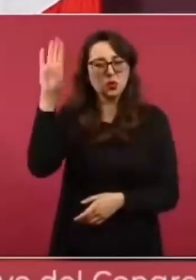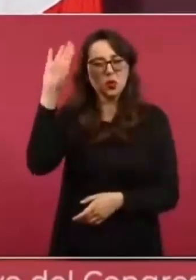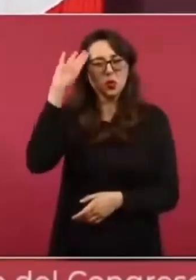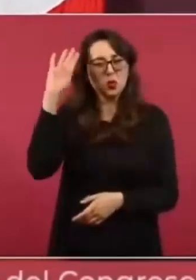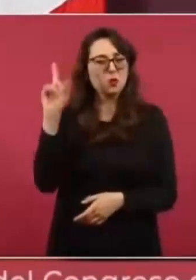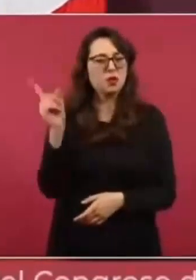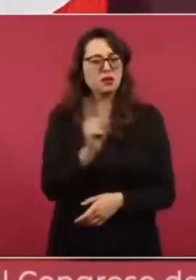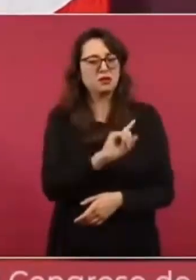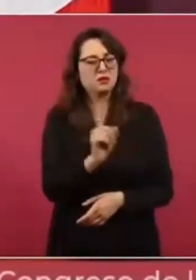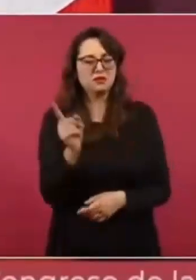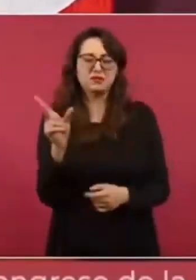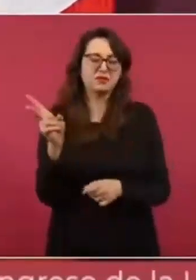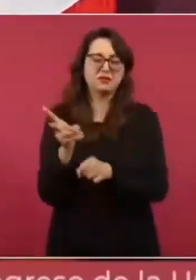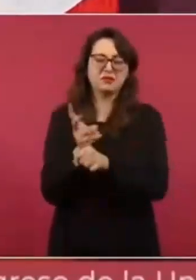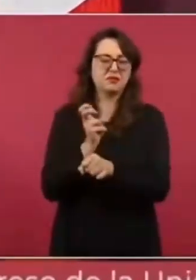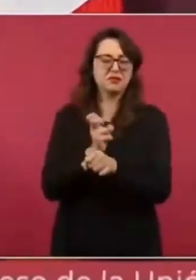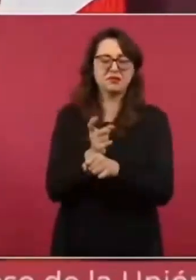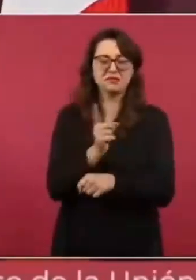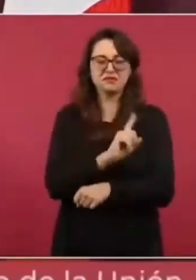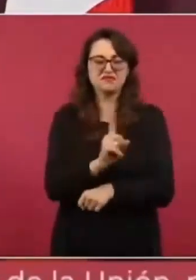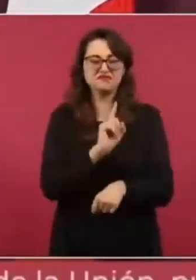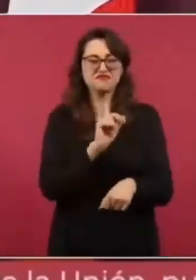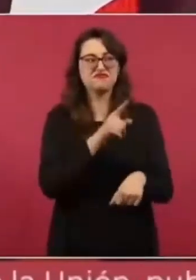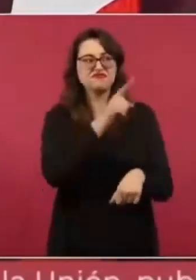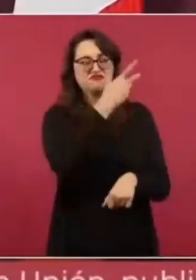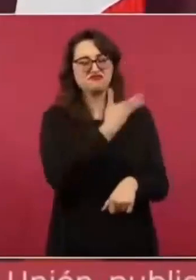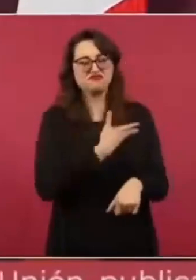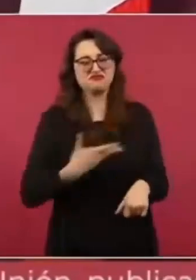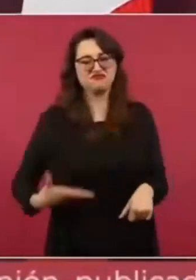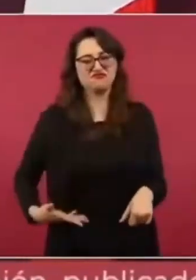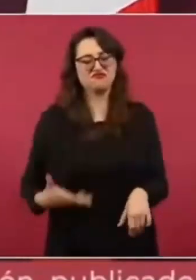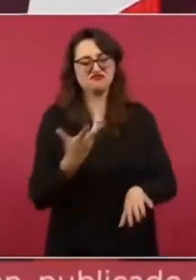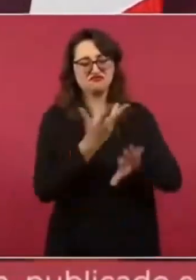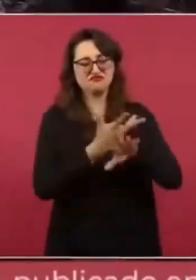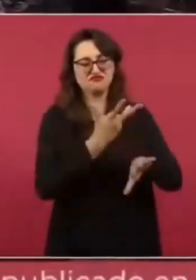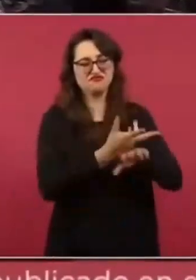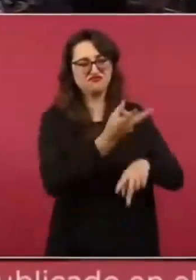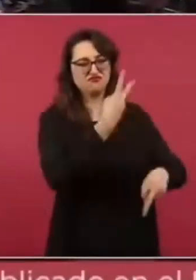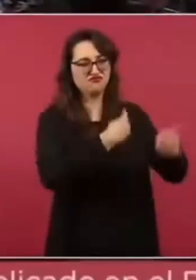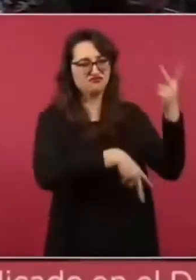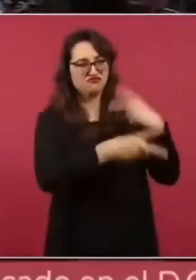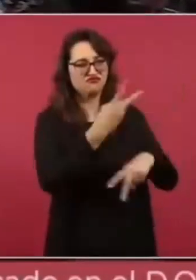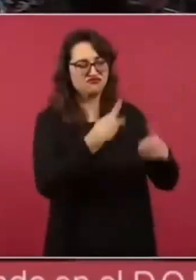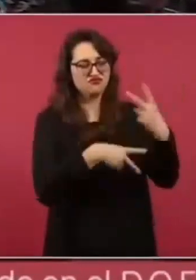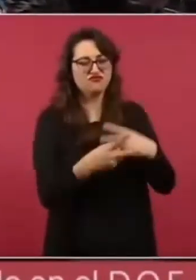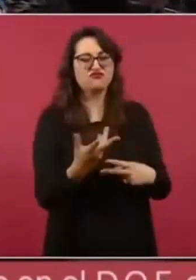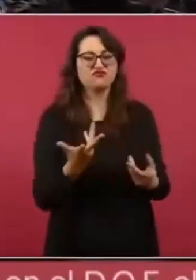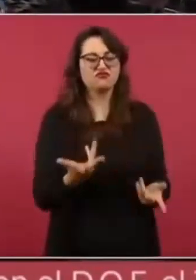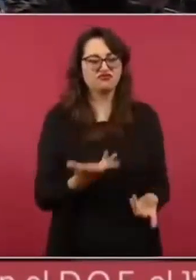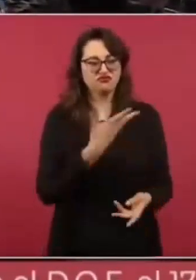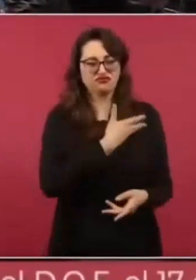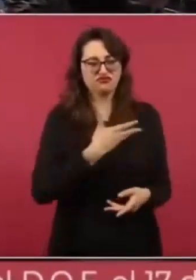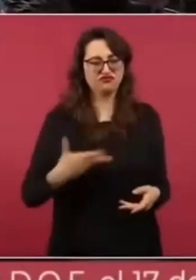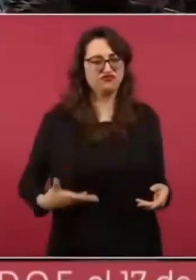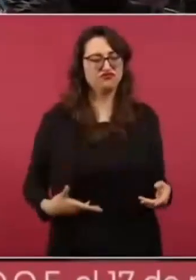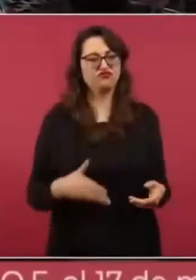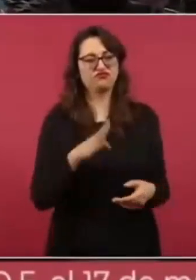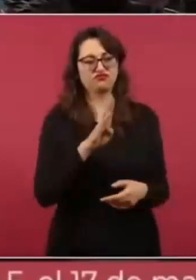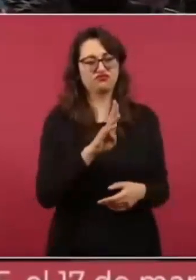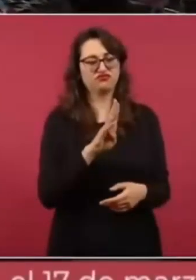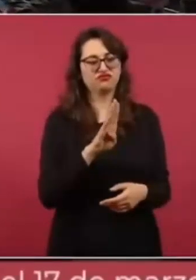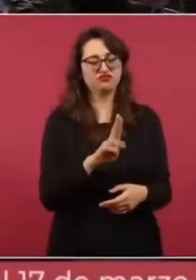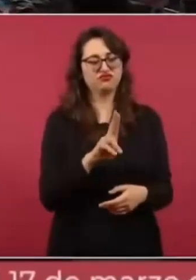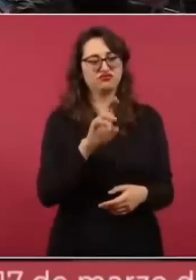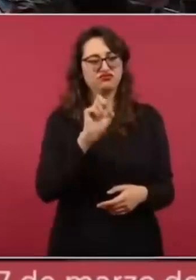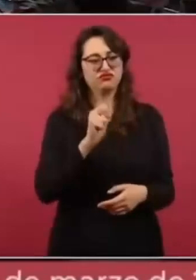porque venía Bush y se iba a molestar. Fue la cumbre de la ONU en Monterrey. ¿Manda? Fue la cumbre de la